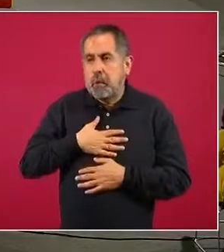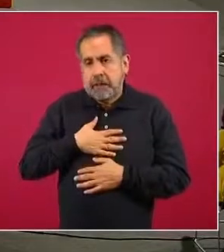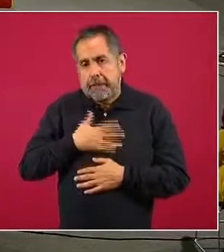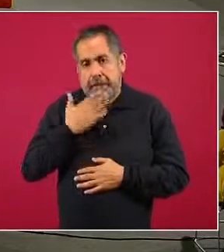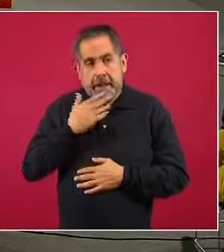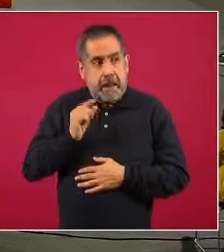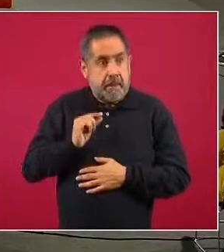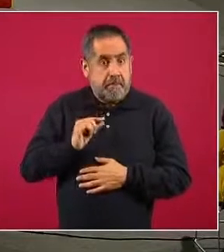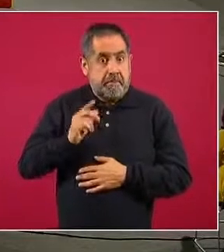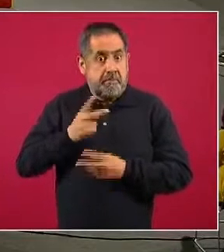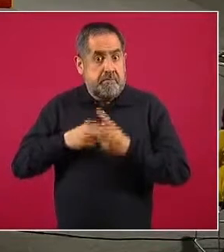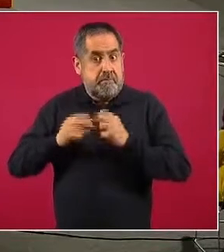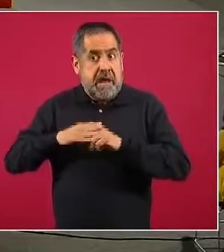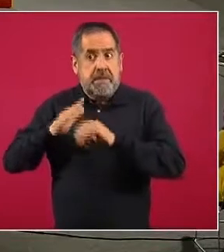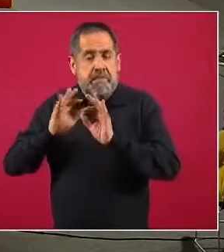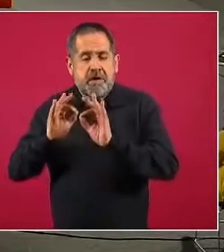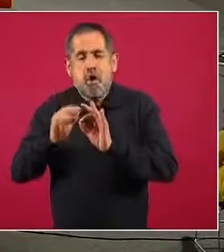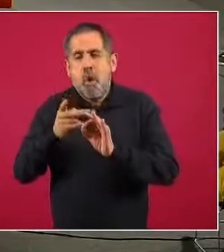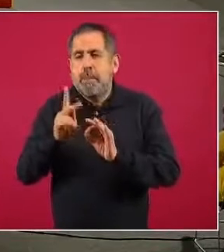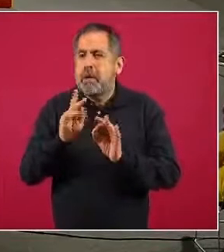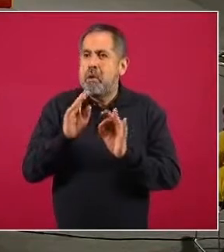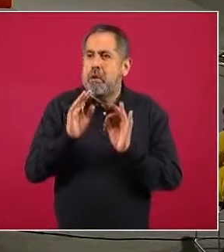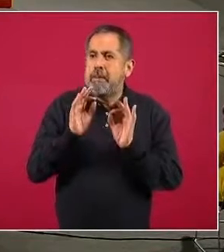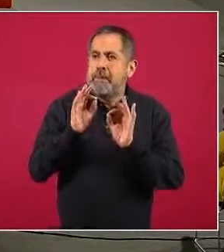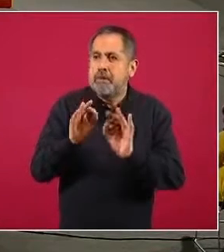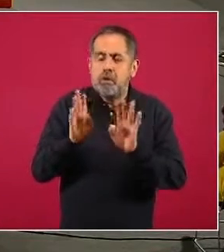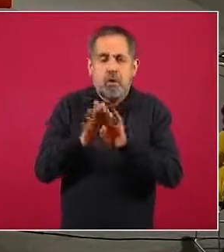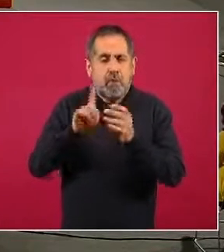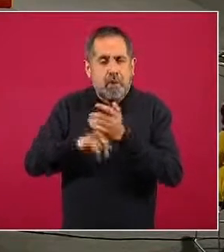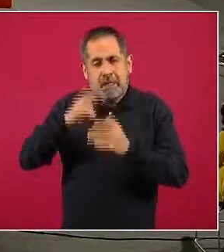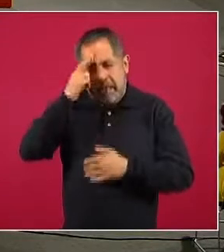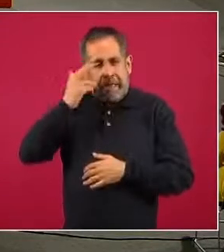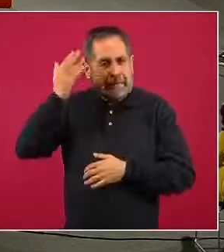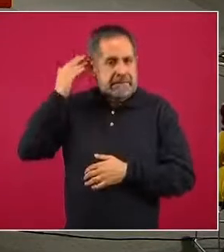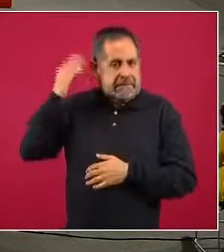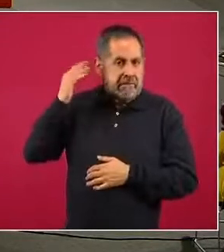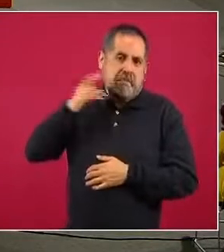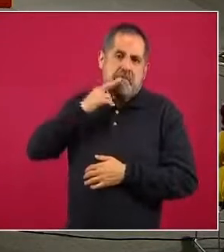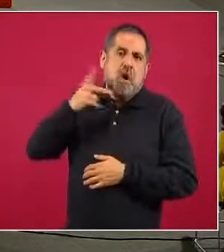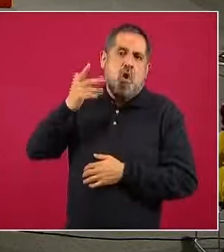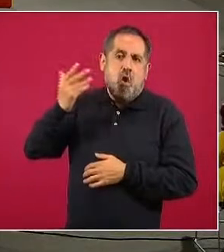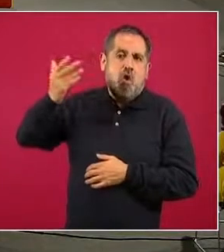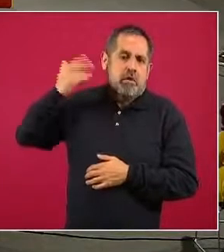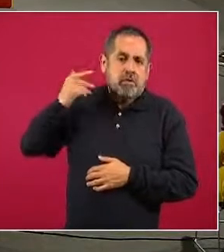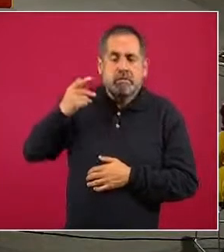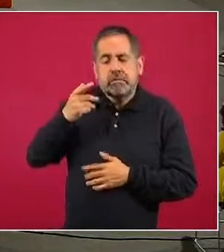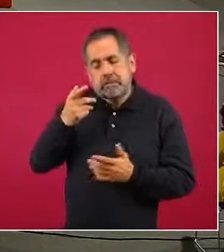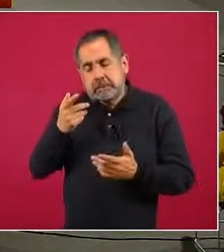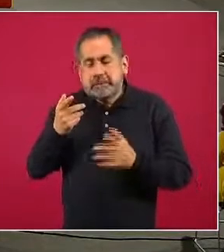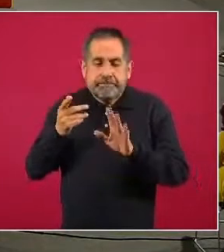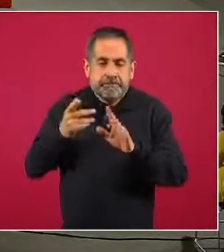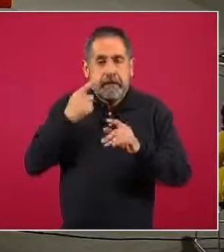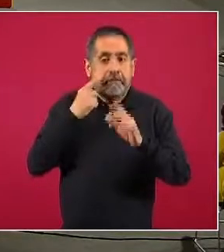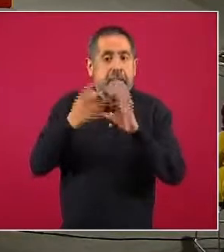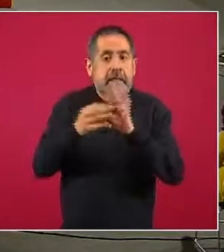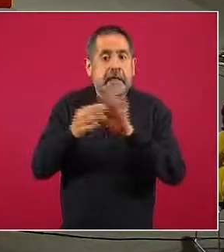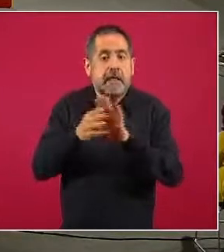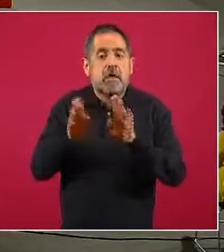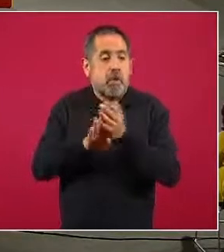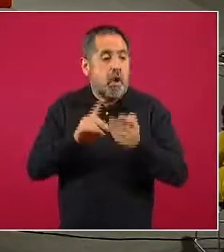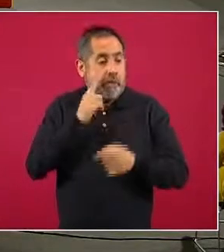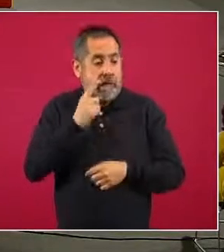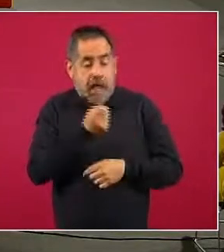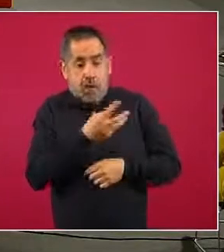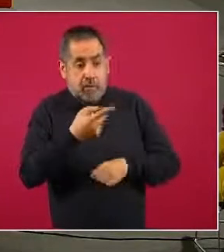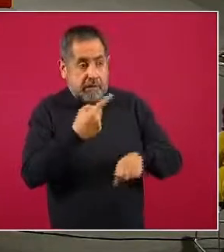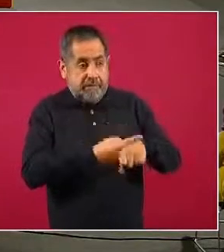en una tendencia ni una velocidad similar a la que estábamos viendo en los casos estimados o las personas que enferman,